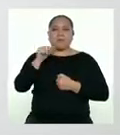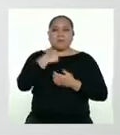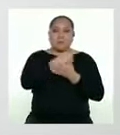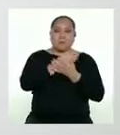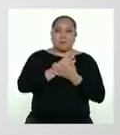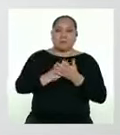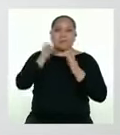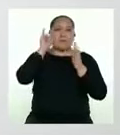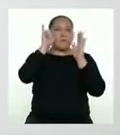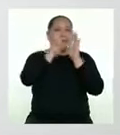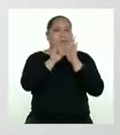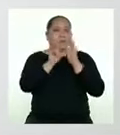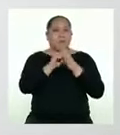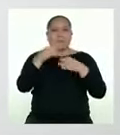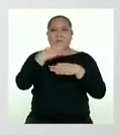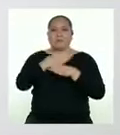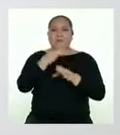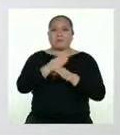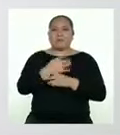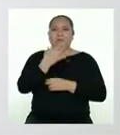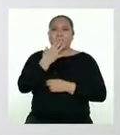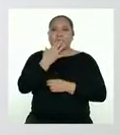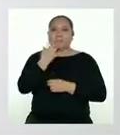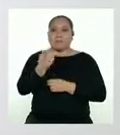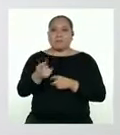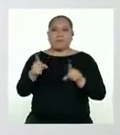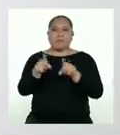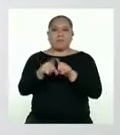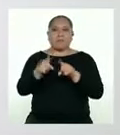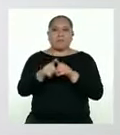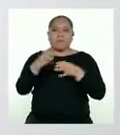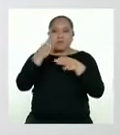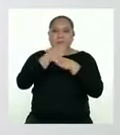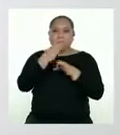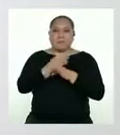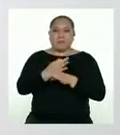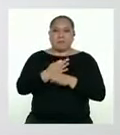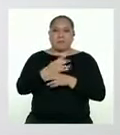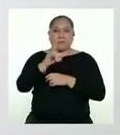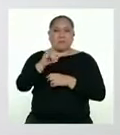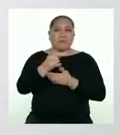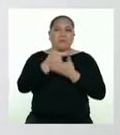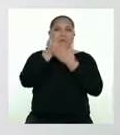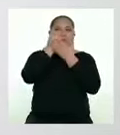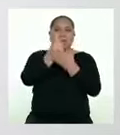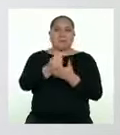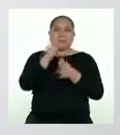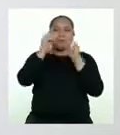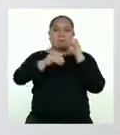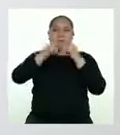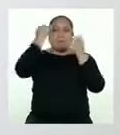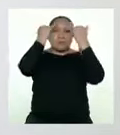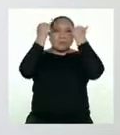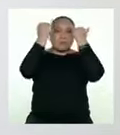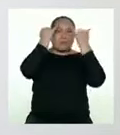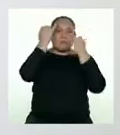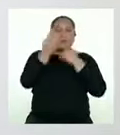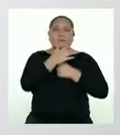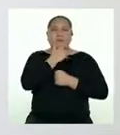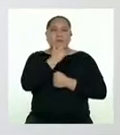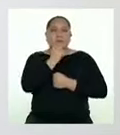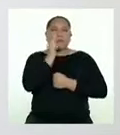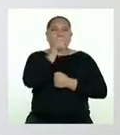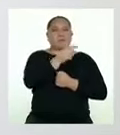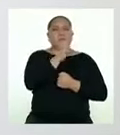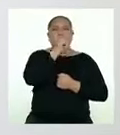visuales, la forma, los colores, también son recursos a partir de los cuales podemos plantear hipótesis e inferir